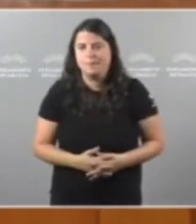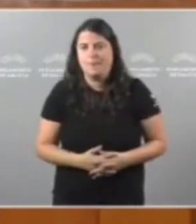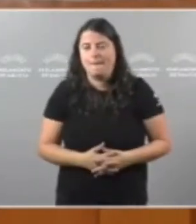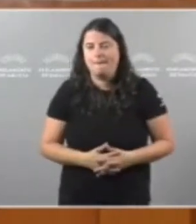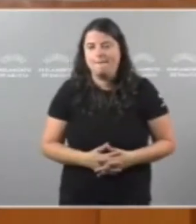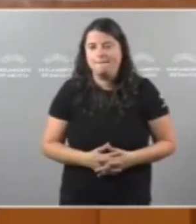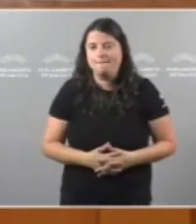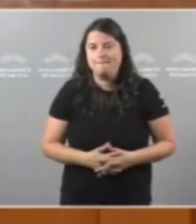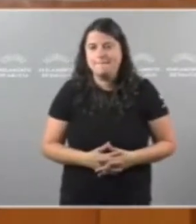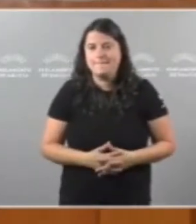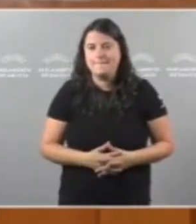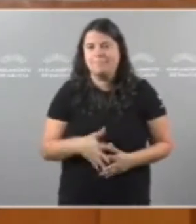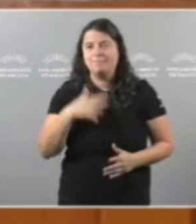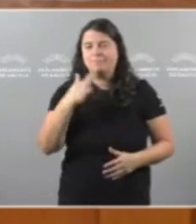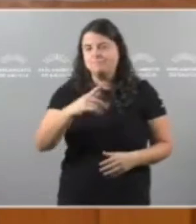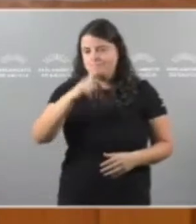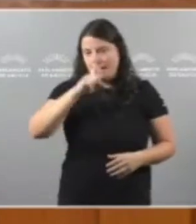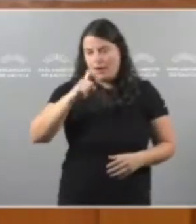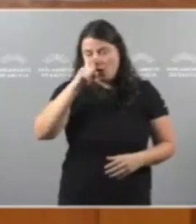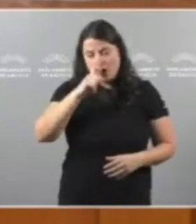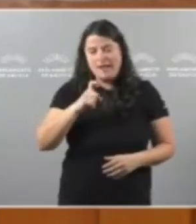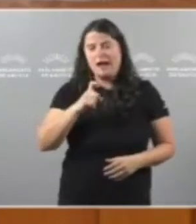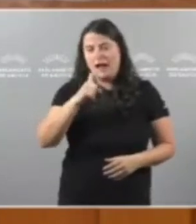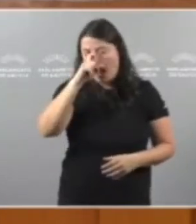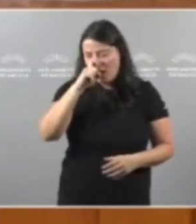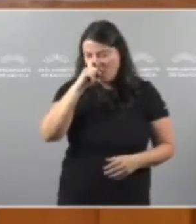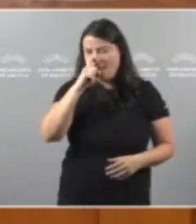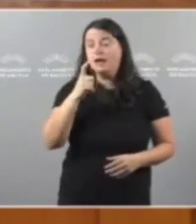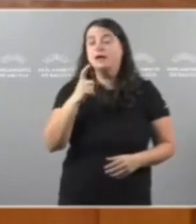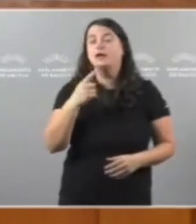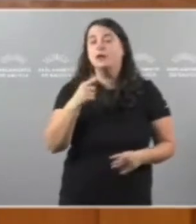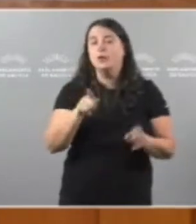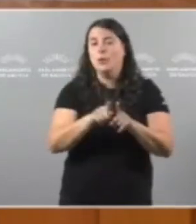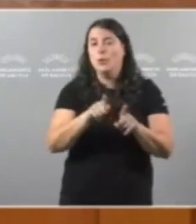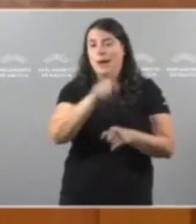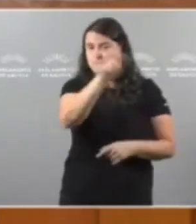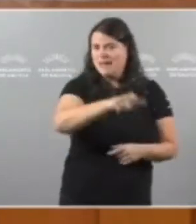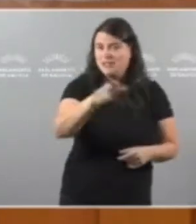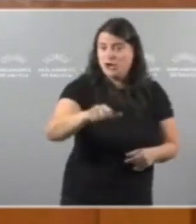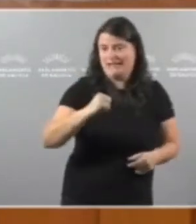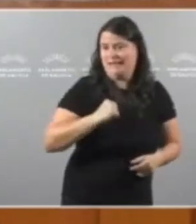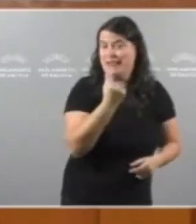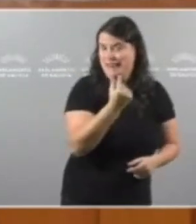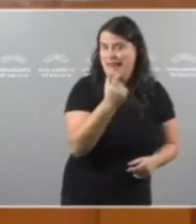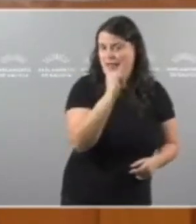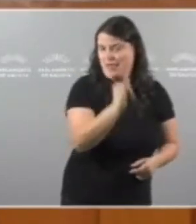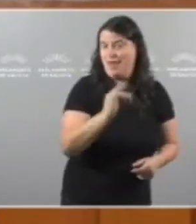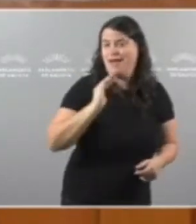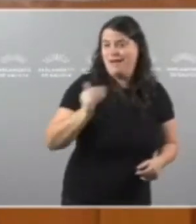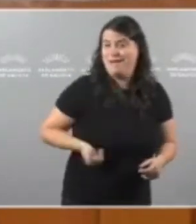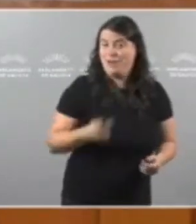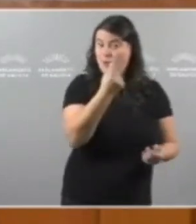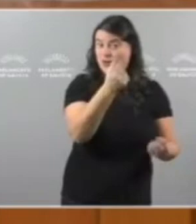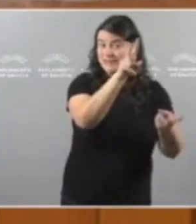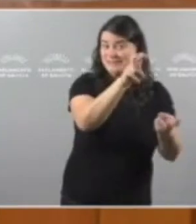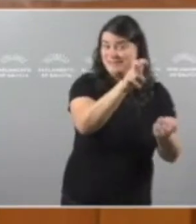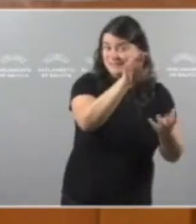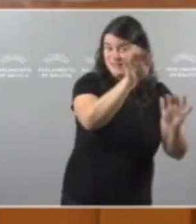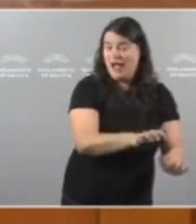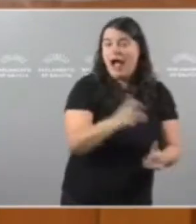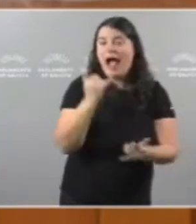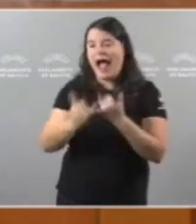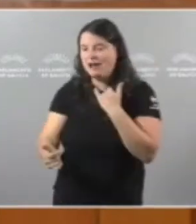E hai que lembrar Que cada vez que lle baixan os impostos Os máis ricos O que lle están quitando é Sanidade,